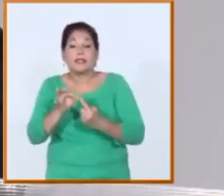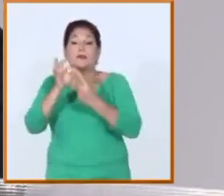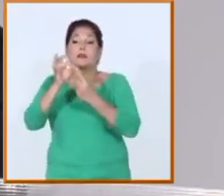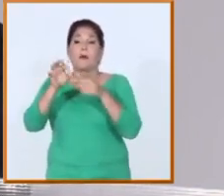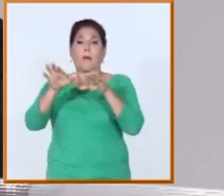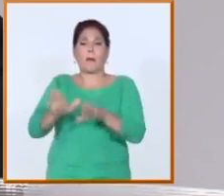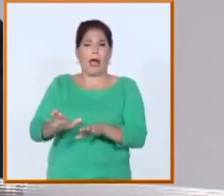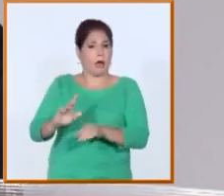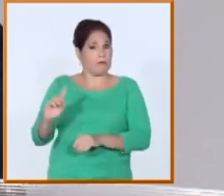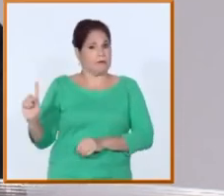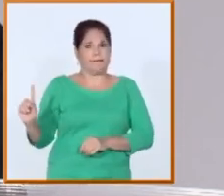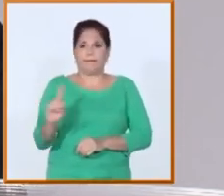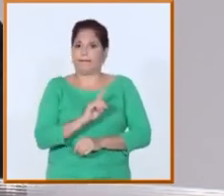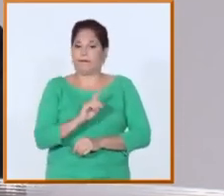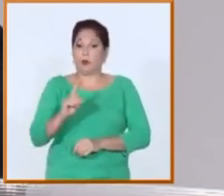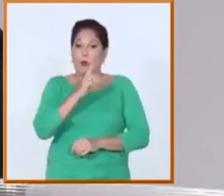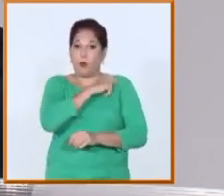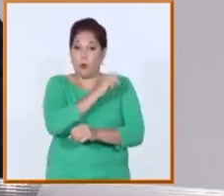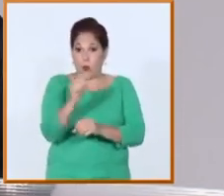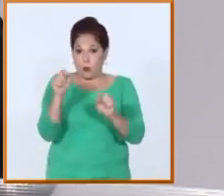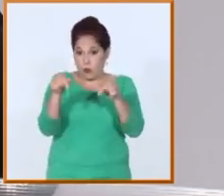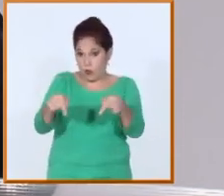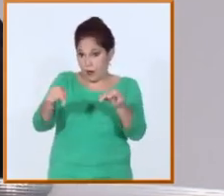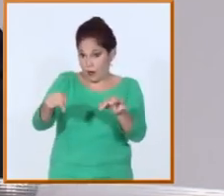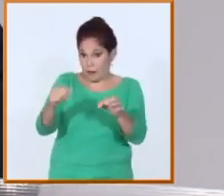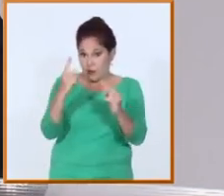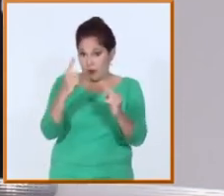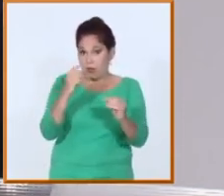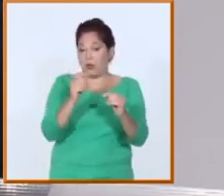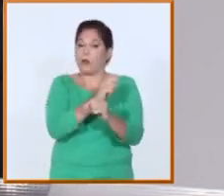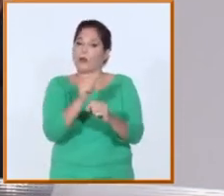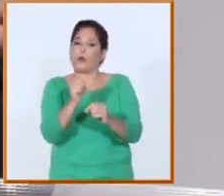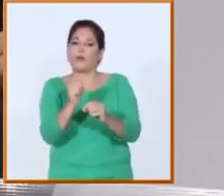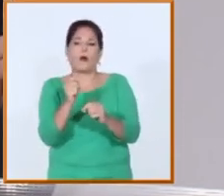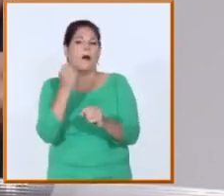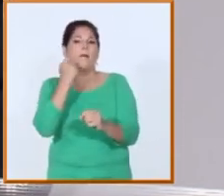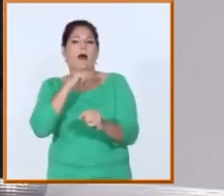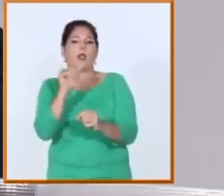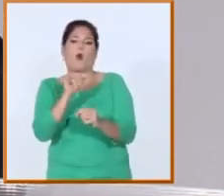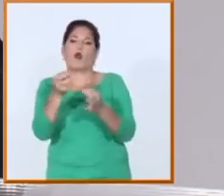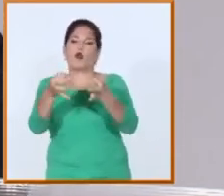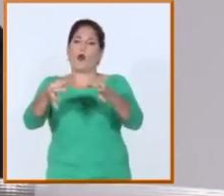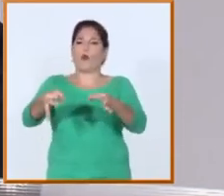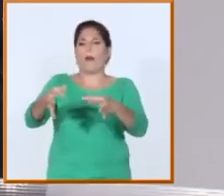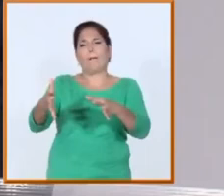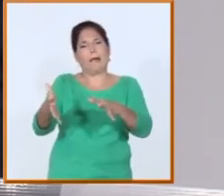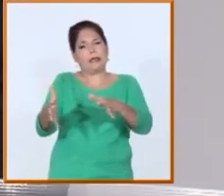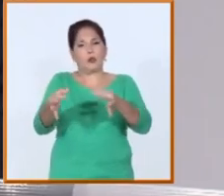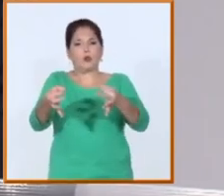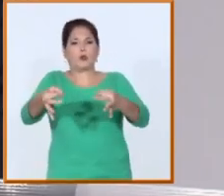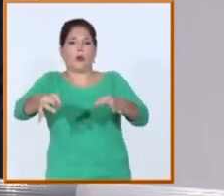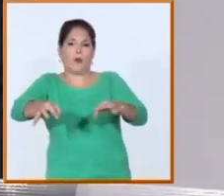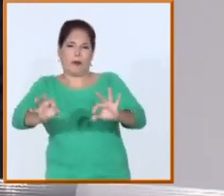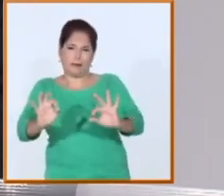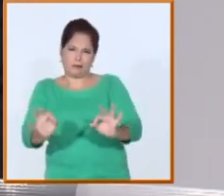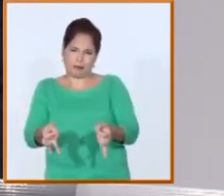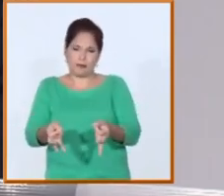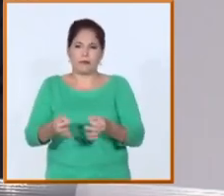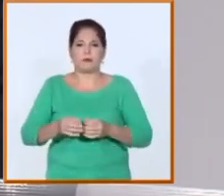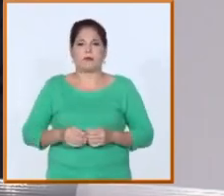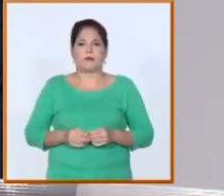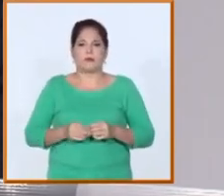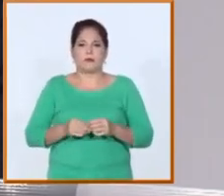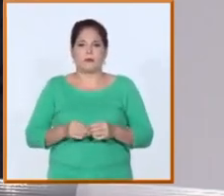en su desarrollo. Este curso, que es el primer curso, o el más cercano a lo normal, digamos, de la actividad nuestra